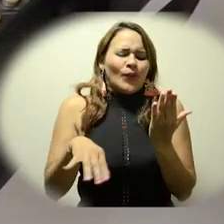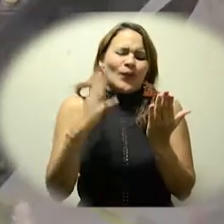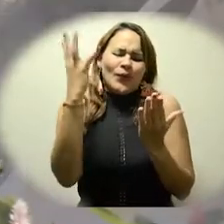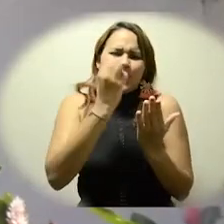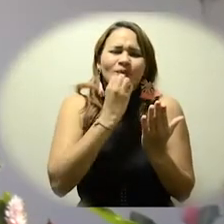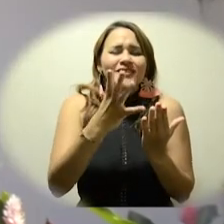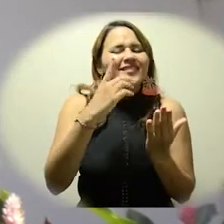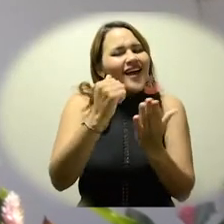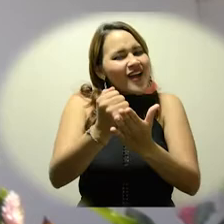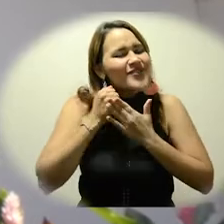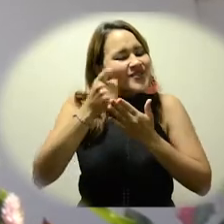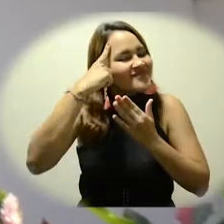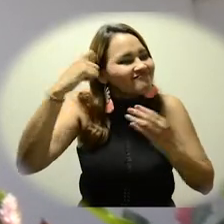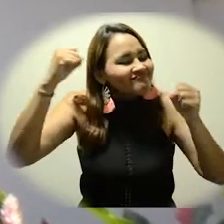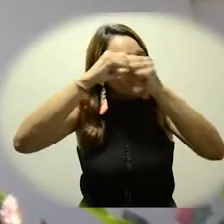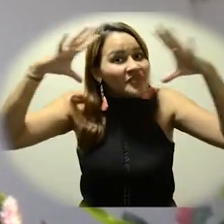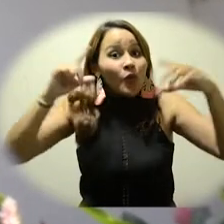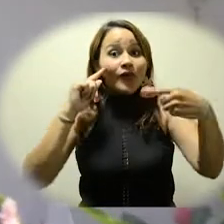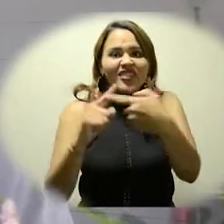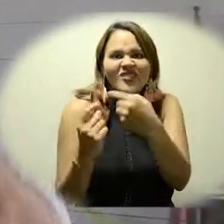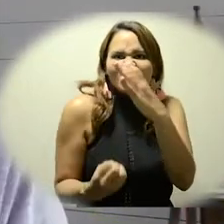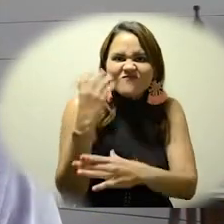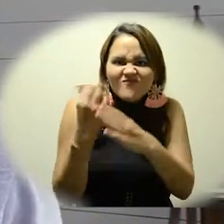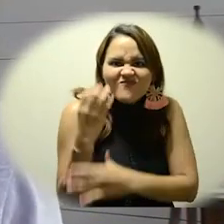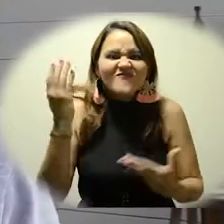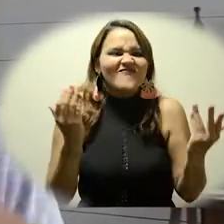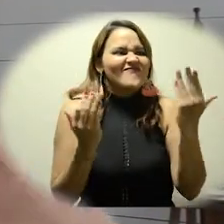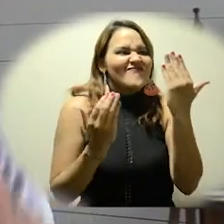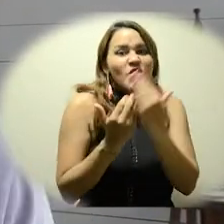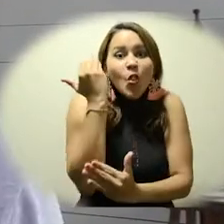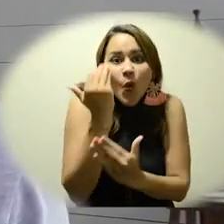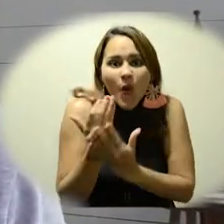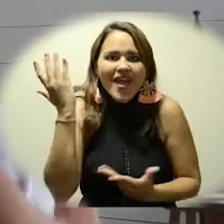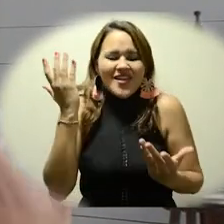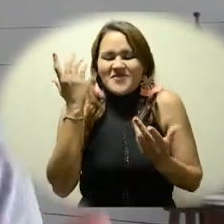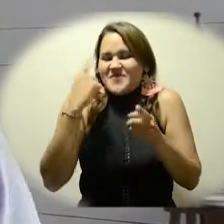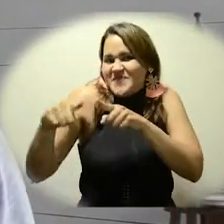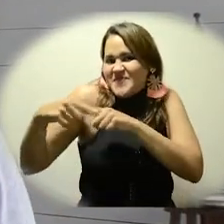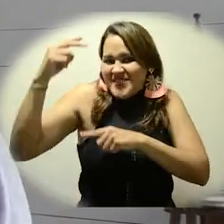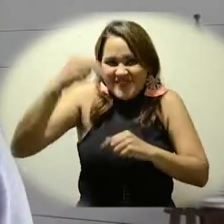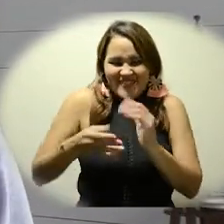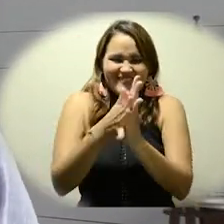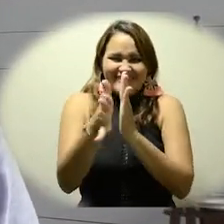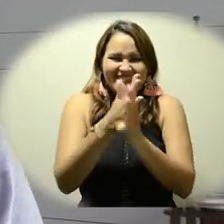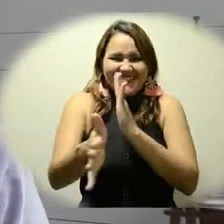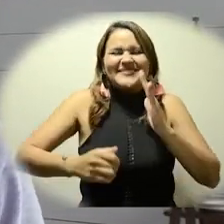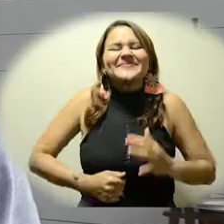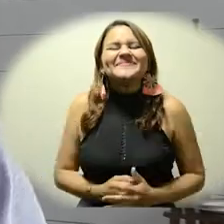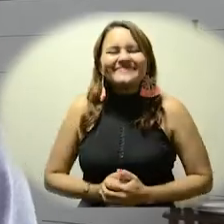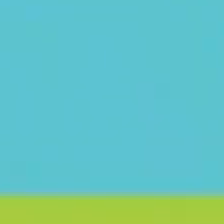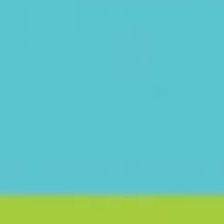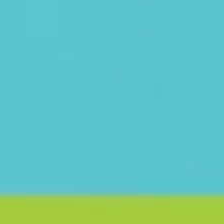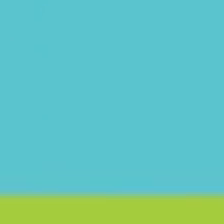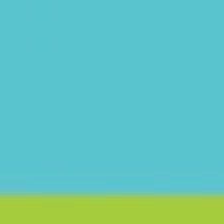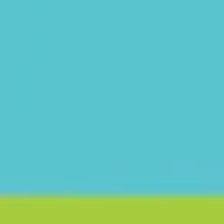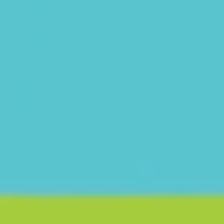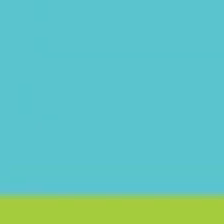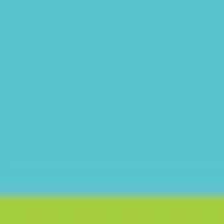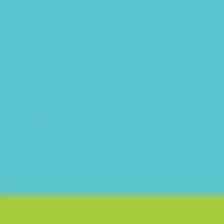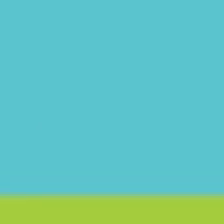es mucho más inspirador para poder crear, para poder innovar, para poder nosotros narrar sus historias.